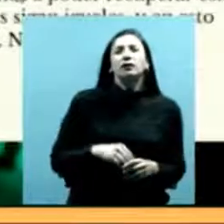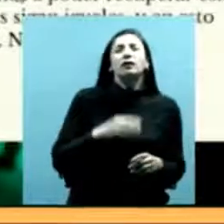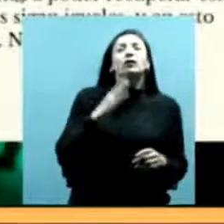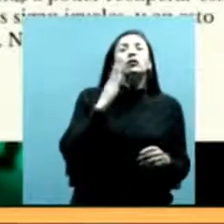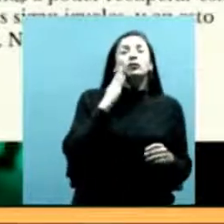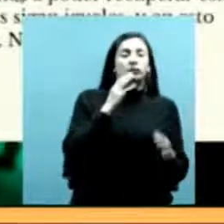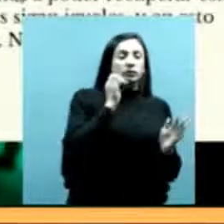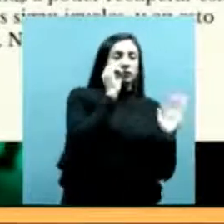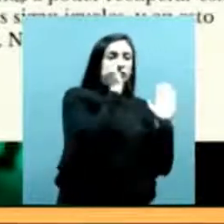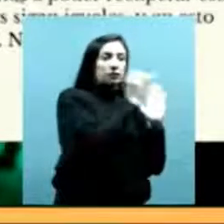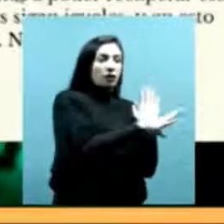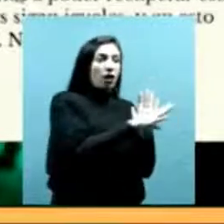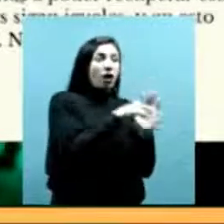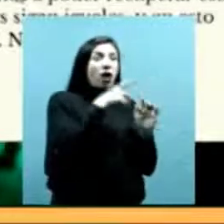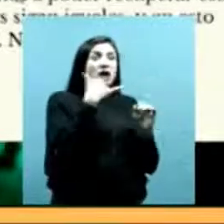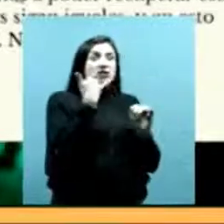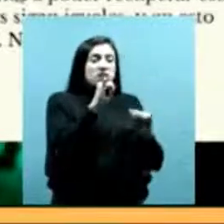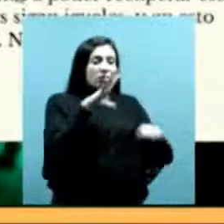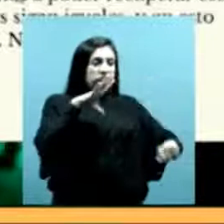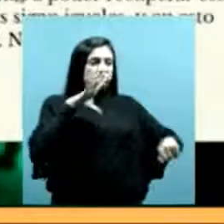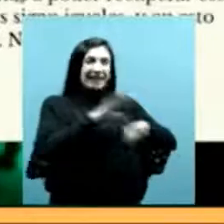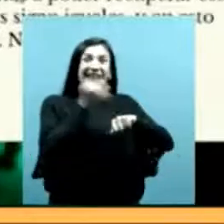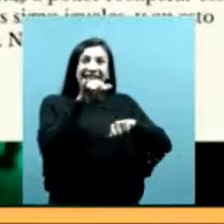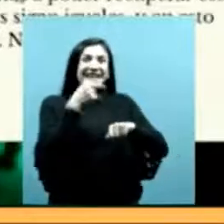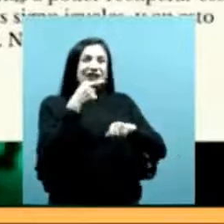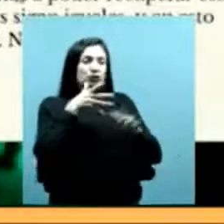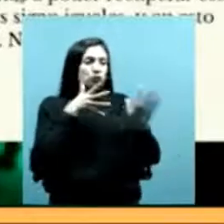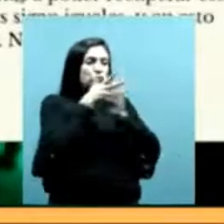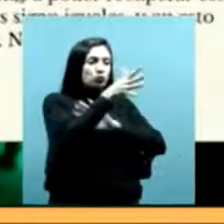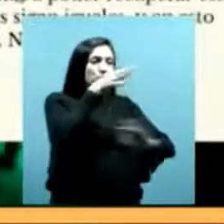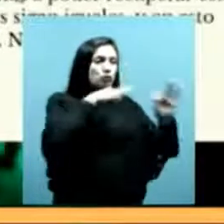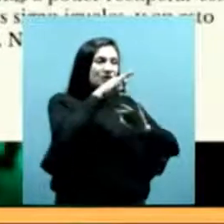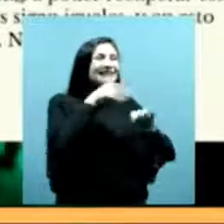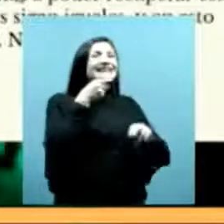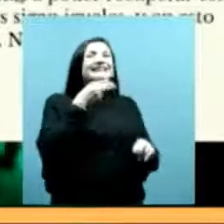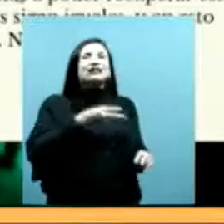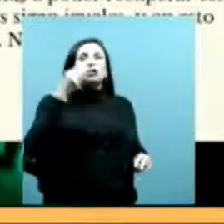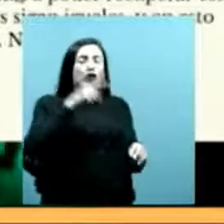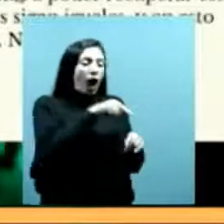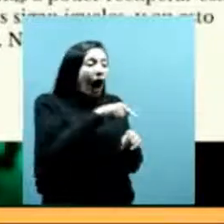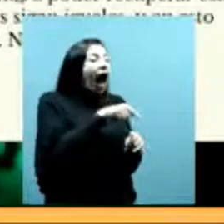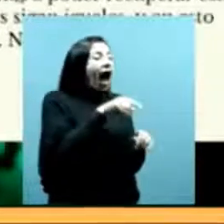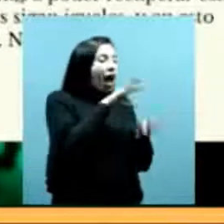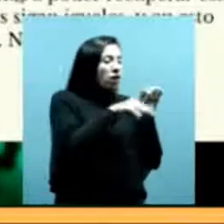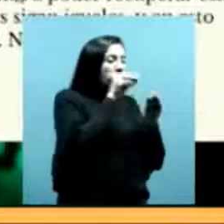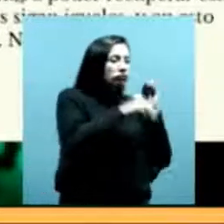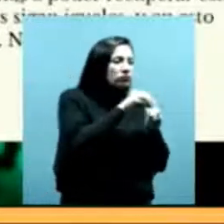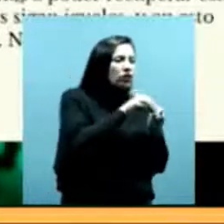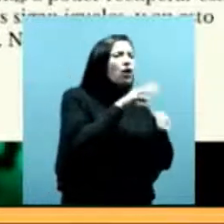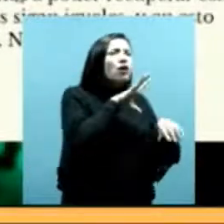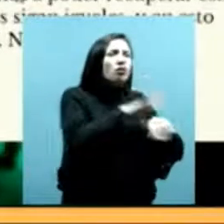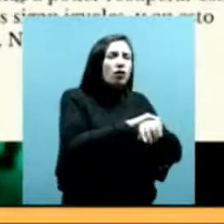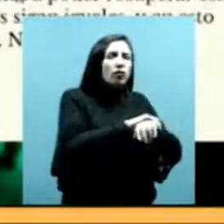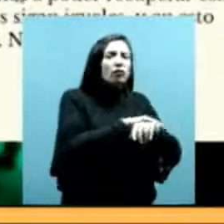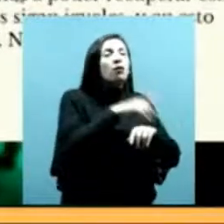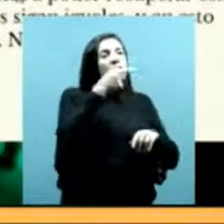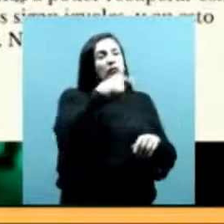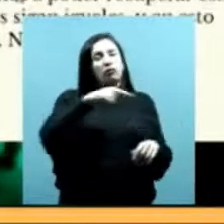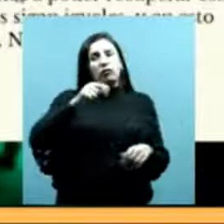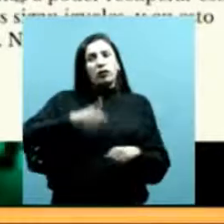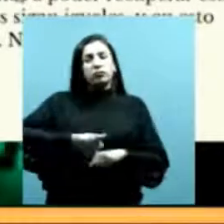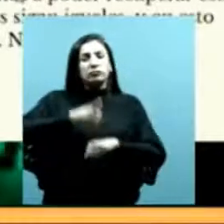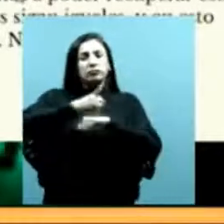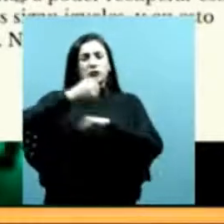maltrataban. Acá no había justicia. Yo recuerdo acá, el que hacía justicia acá era el comisario, el juez de paz y el